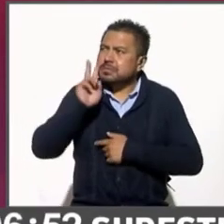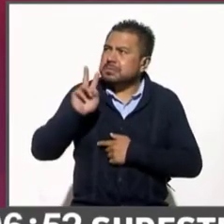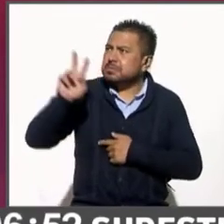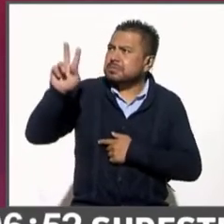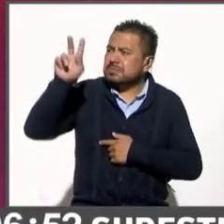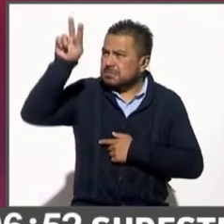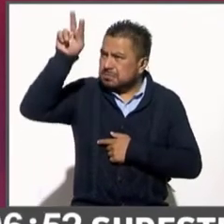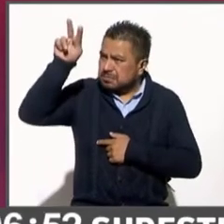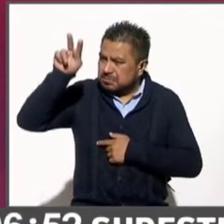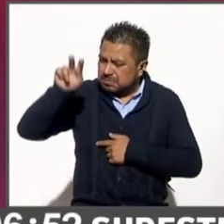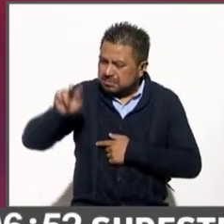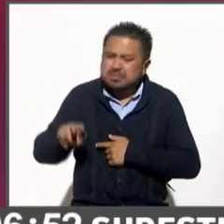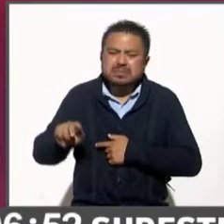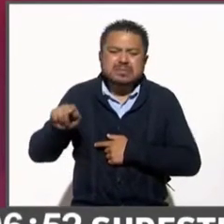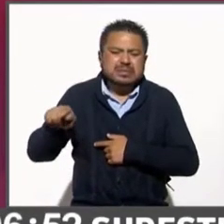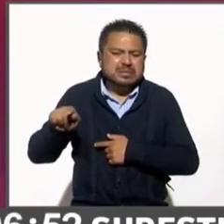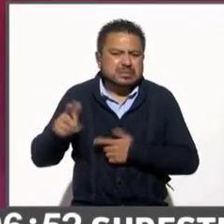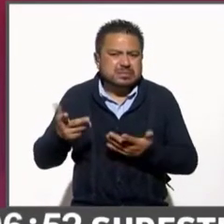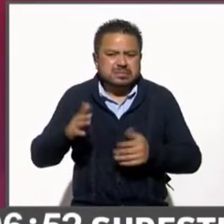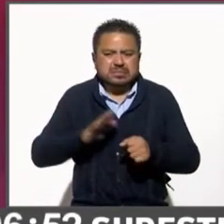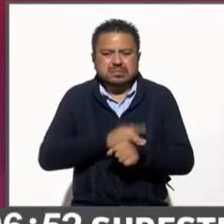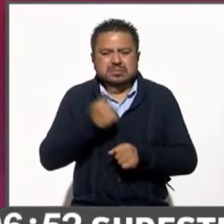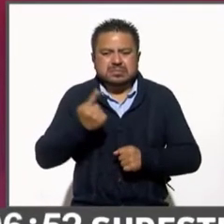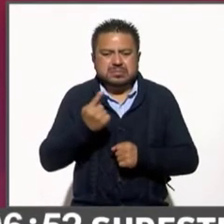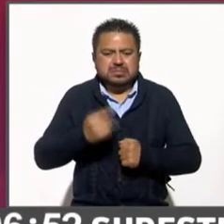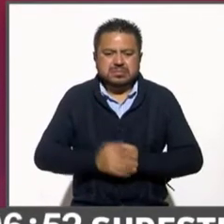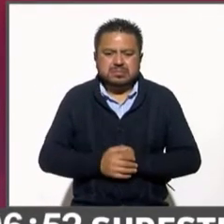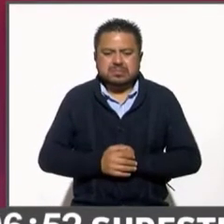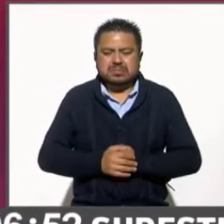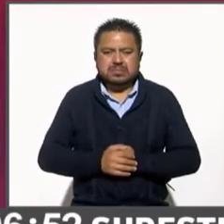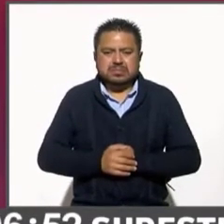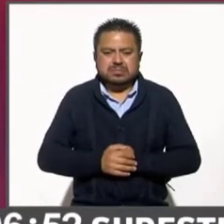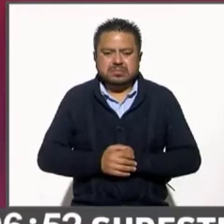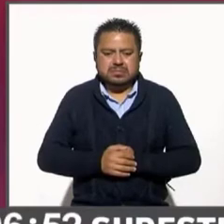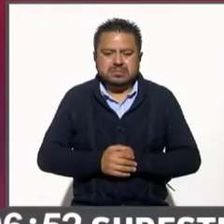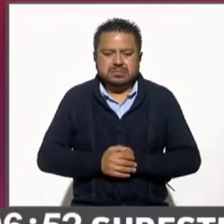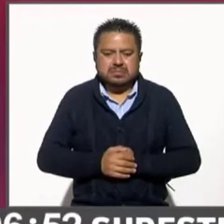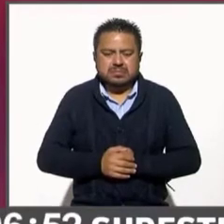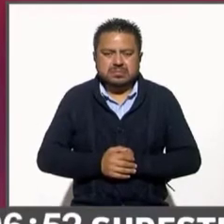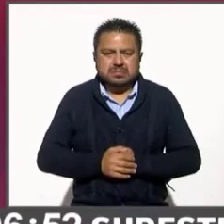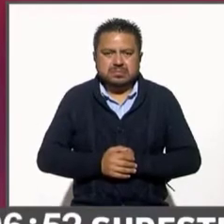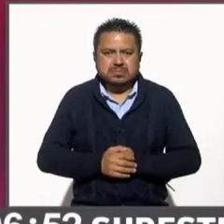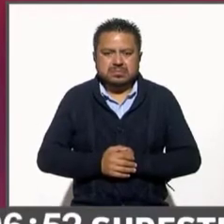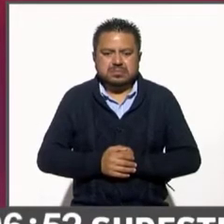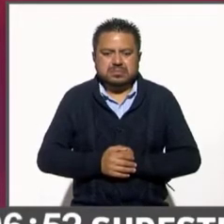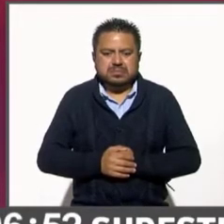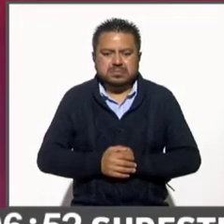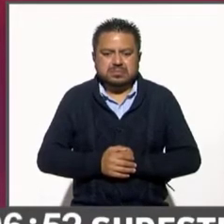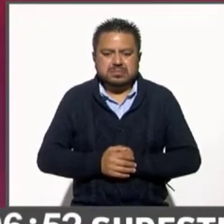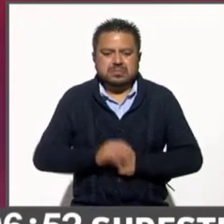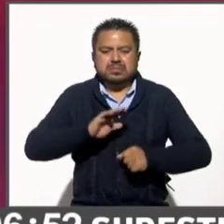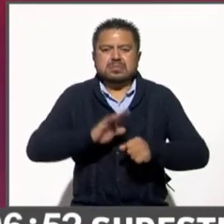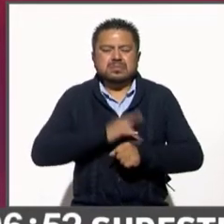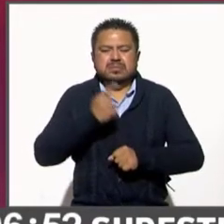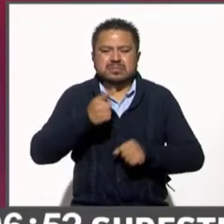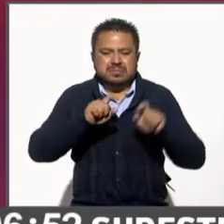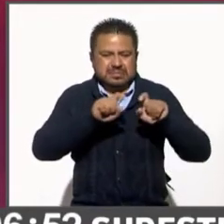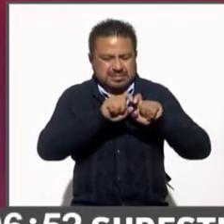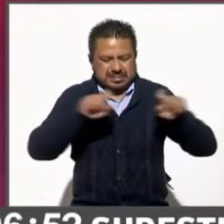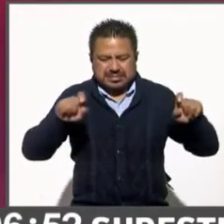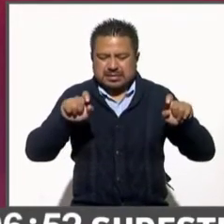por el renglón o el rubro de